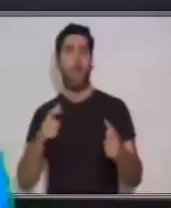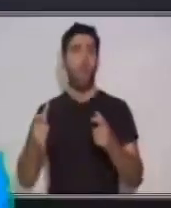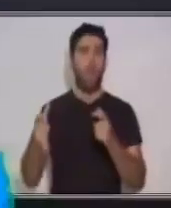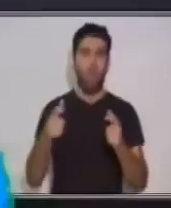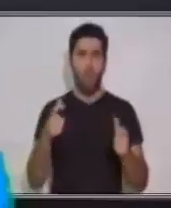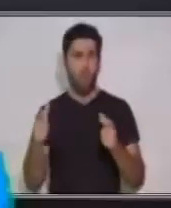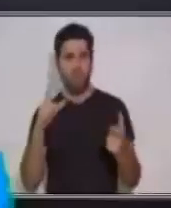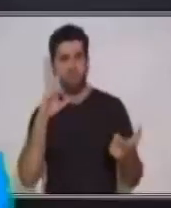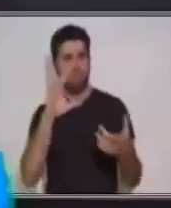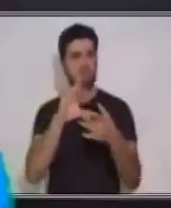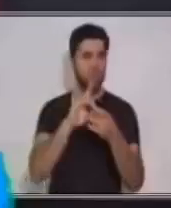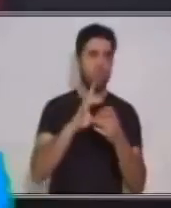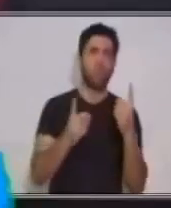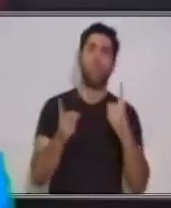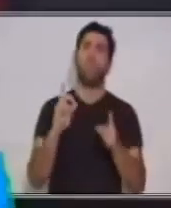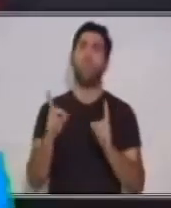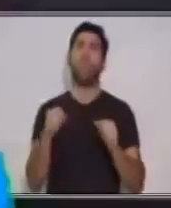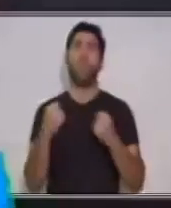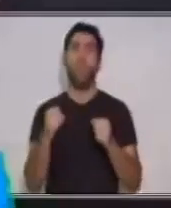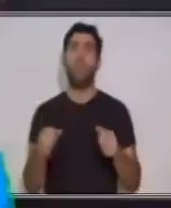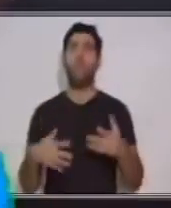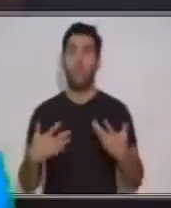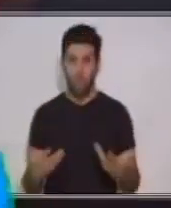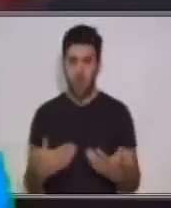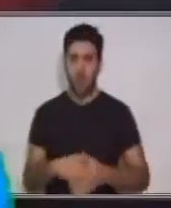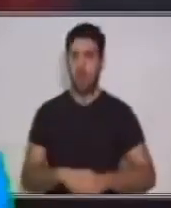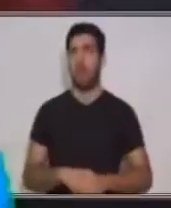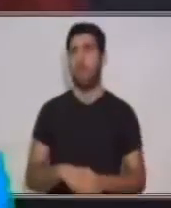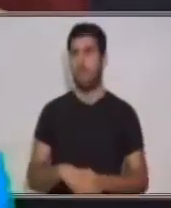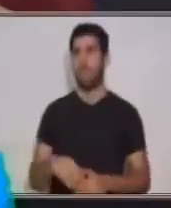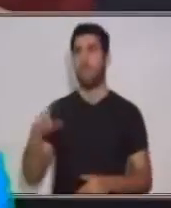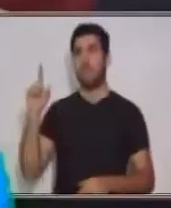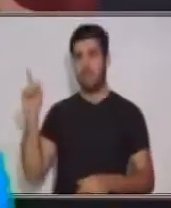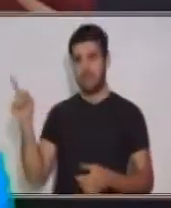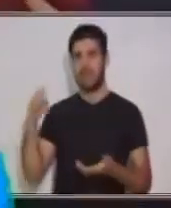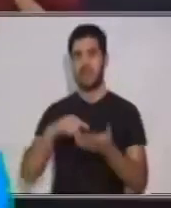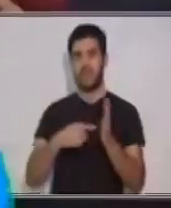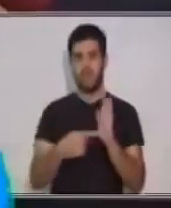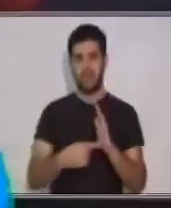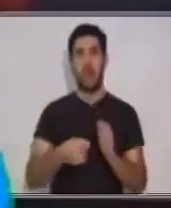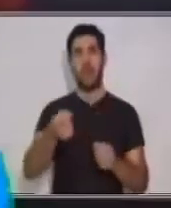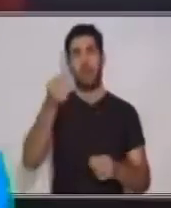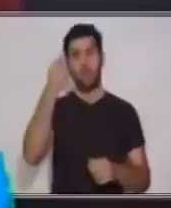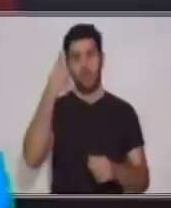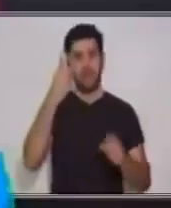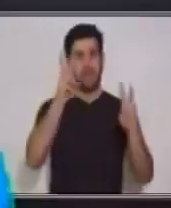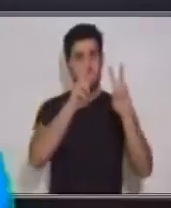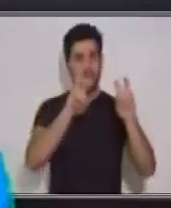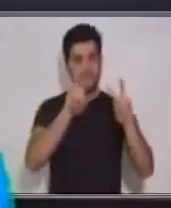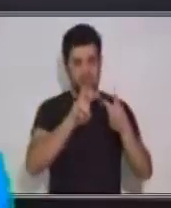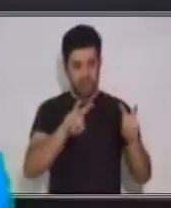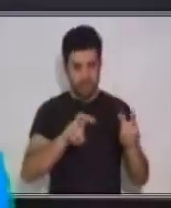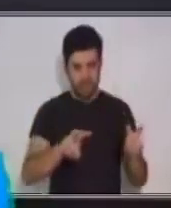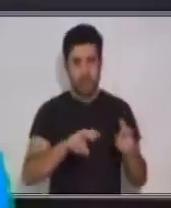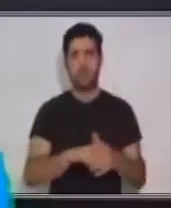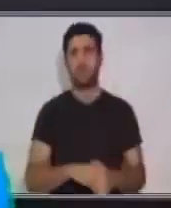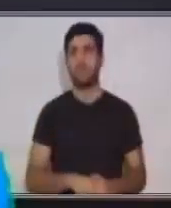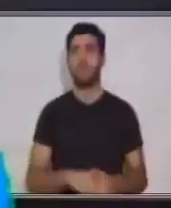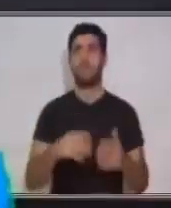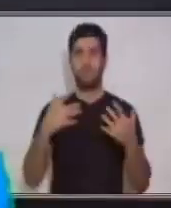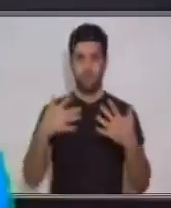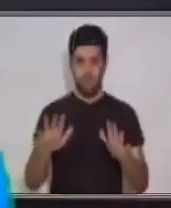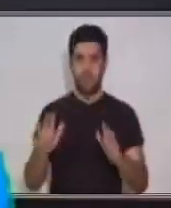tiene que realizar. Y a eso se refiere precisamente la comprensión analítica. Ahora necesito que vayas a buscar tu guía de